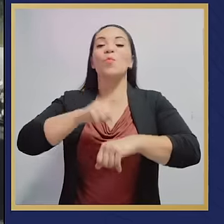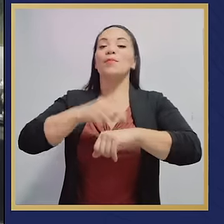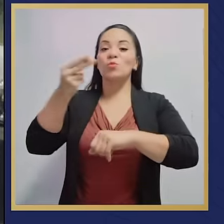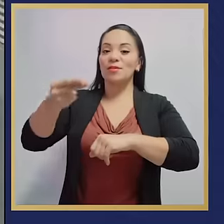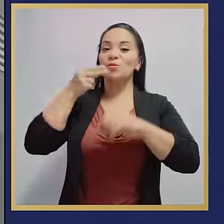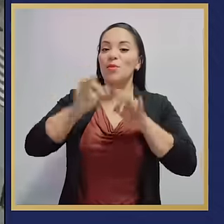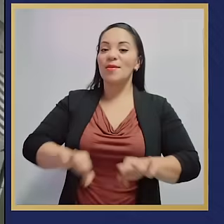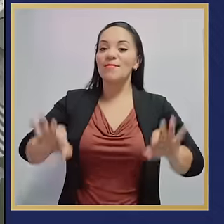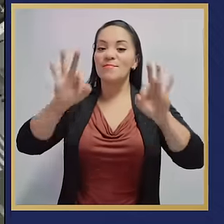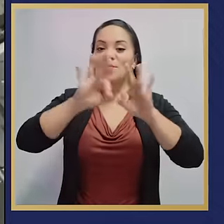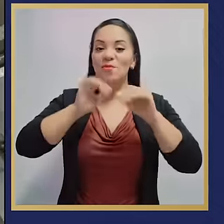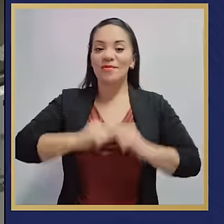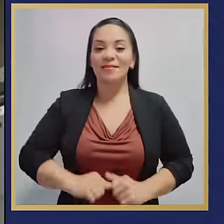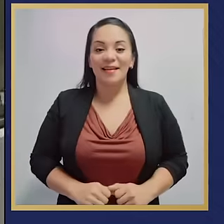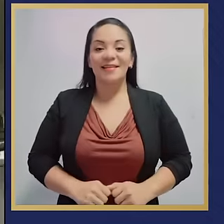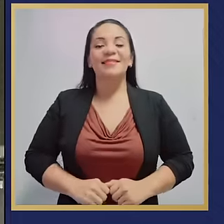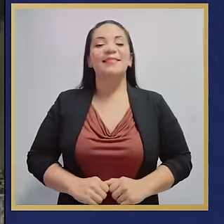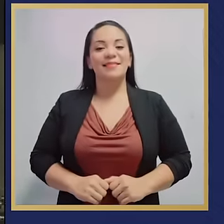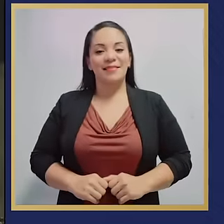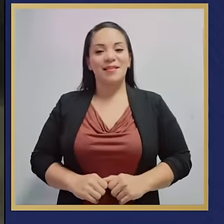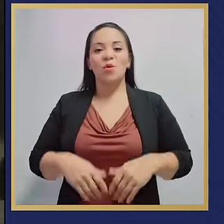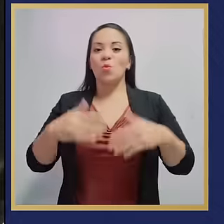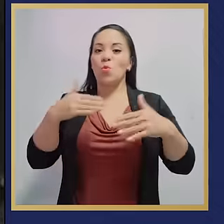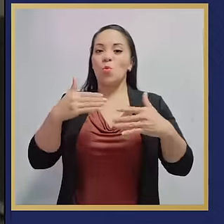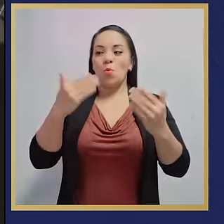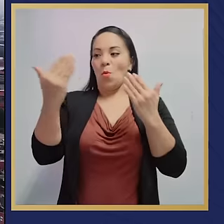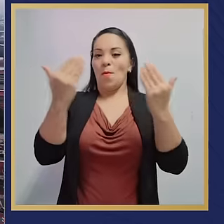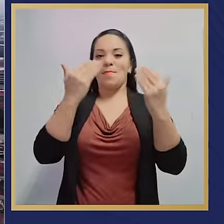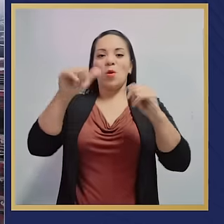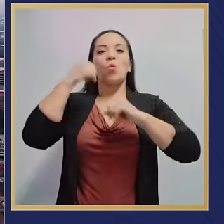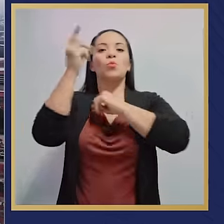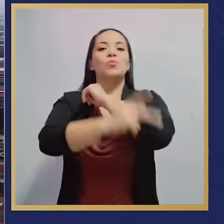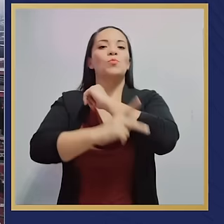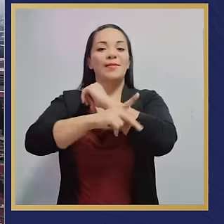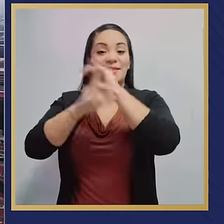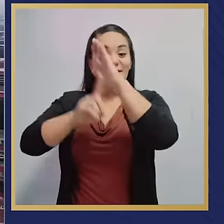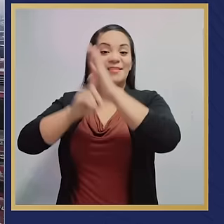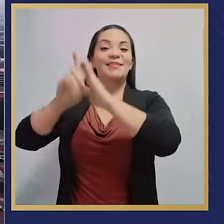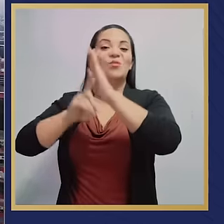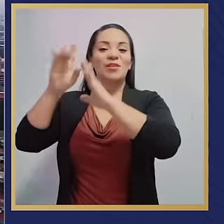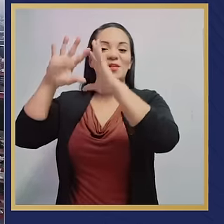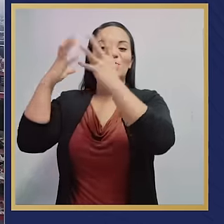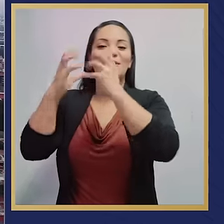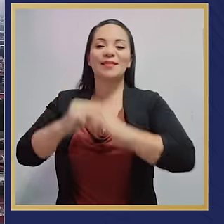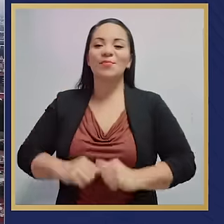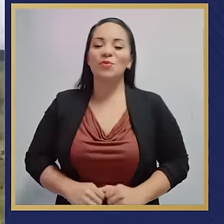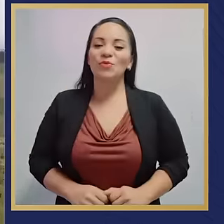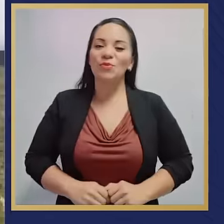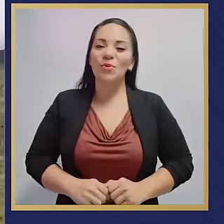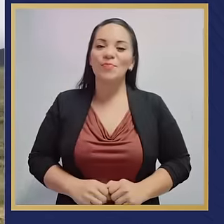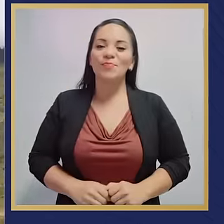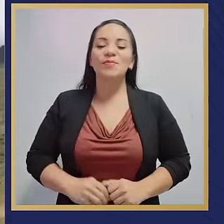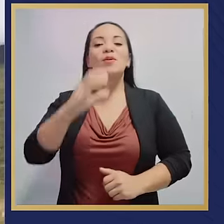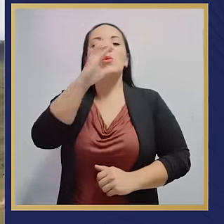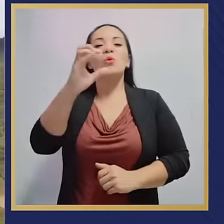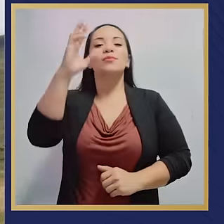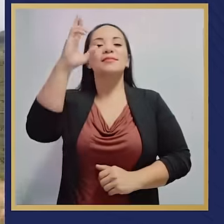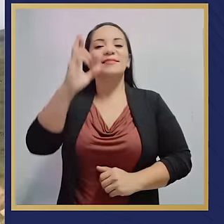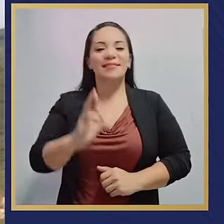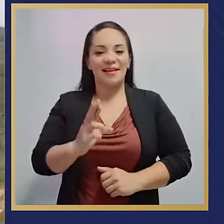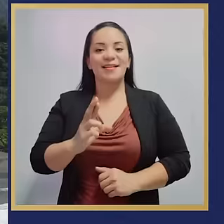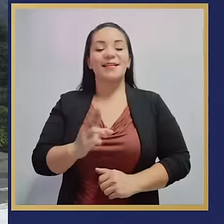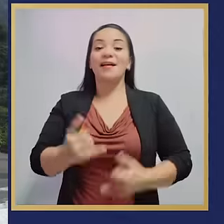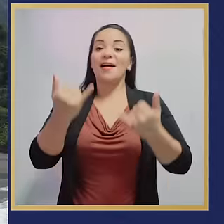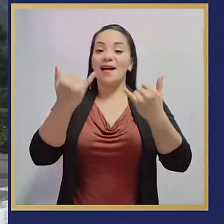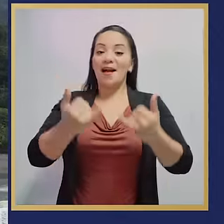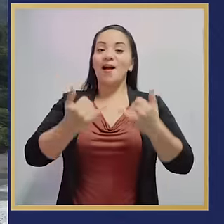hito que nos pone a la altura de las naciones más desarrolladas del mundo, donde Costa